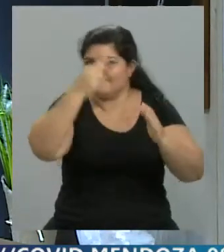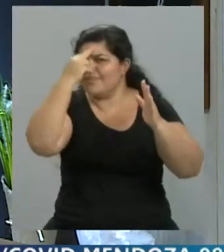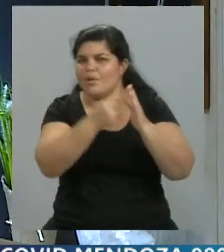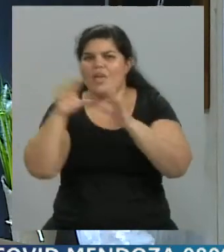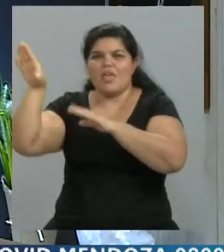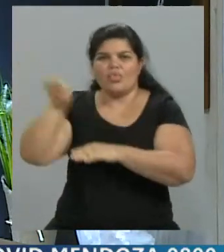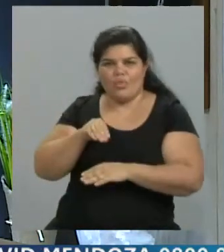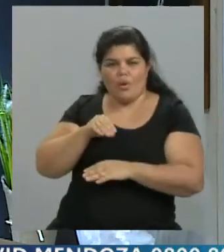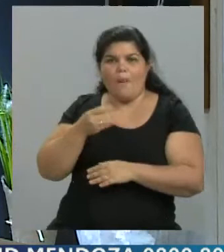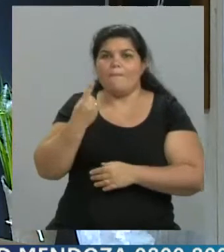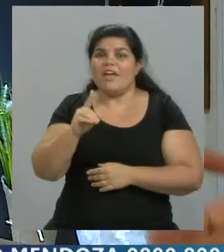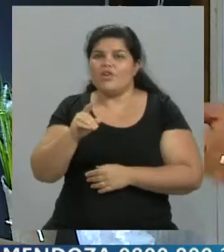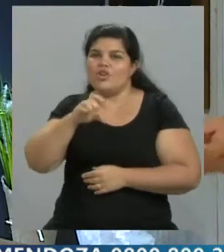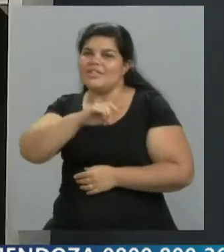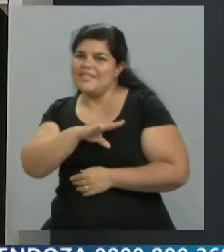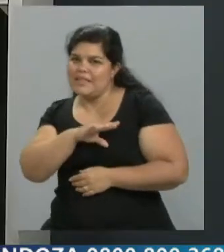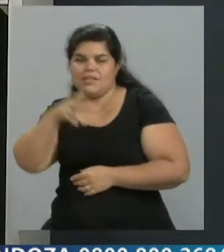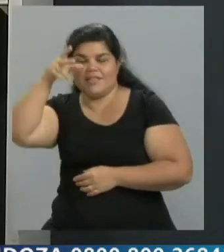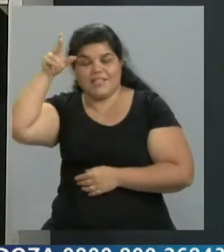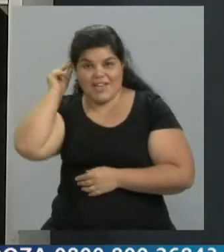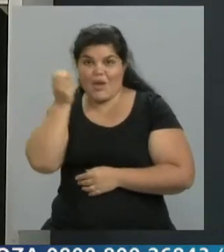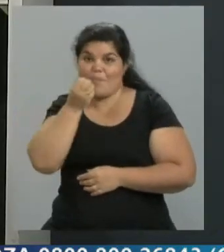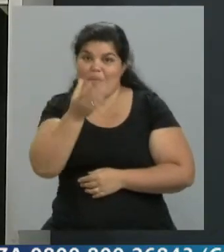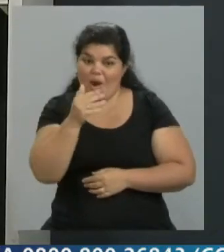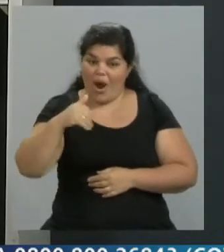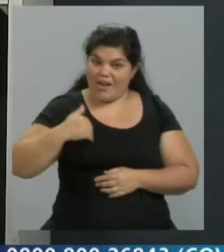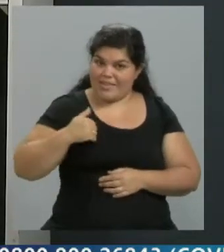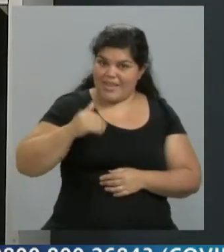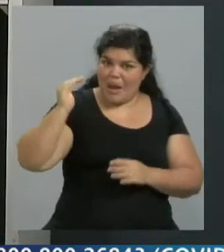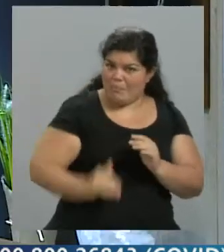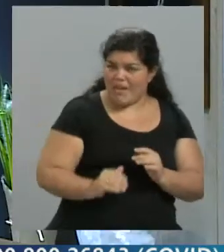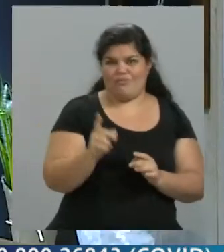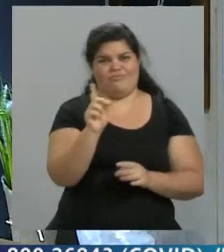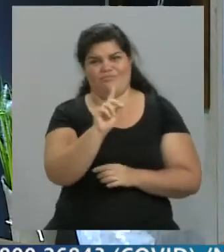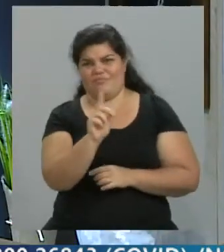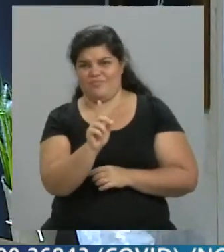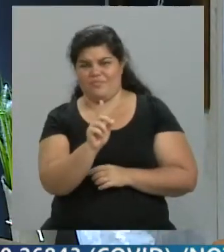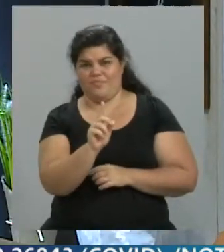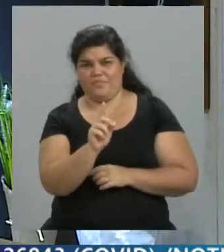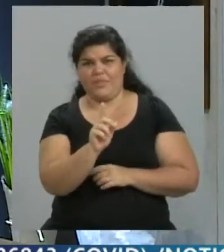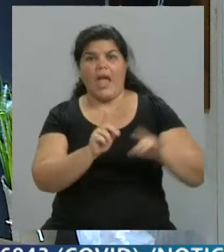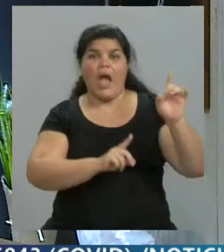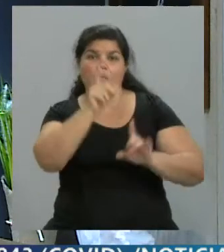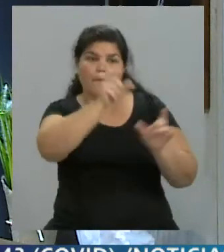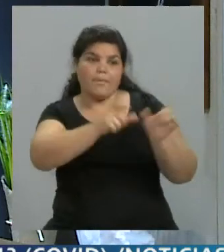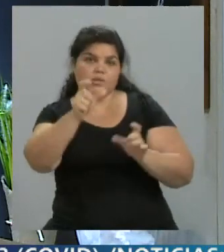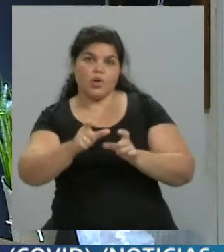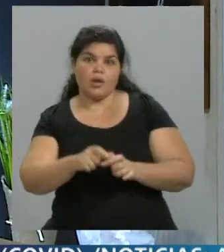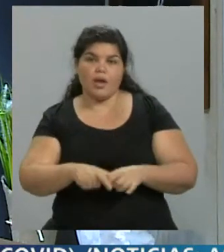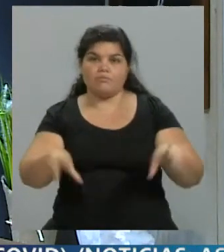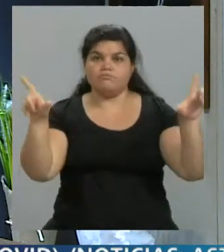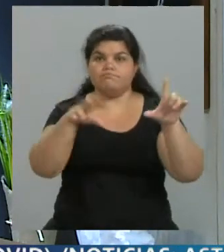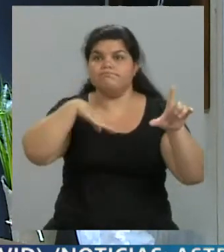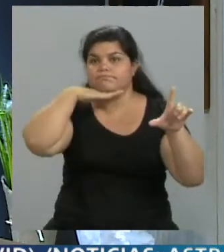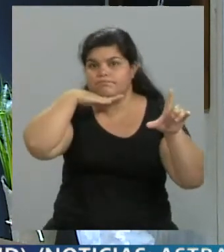Chile esté mejor que la Argentina. Eso queremos llegar a la atención, porque lo tenemos ahí, y hay mucha gente que es ilusa y cree, porque son formadores de política,